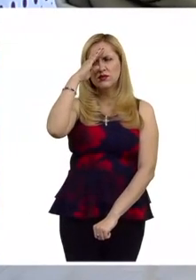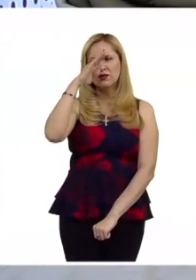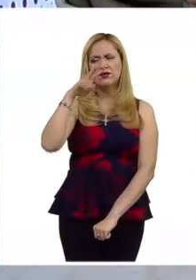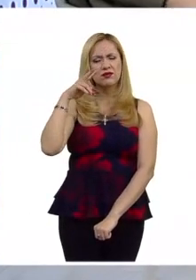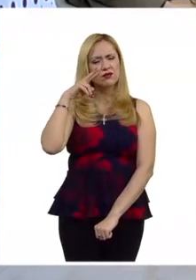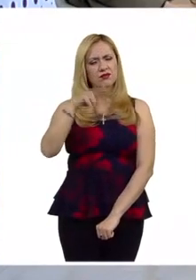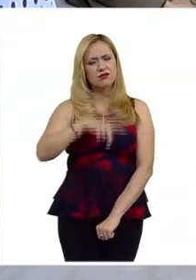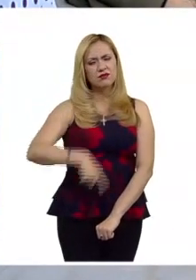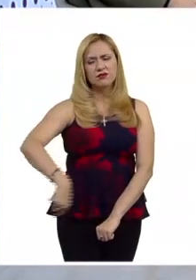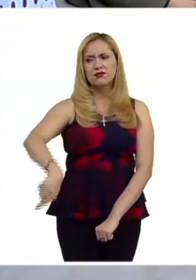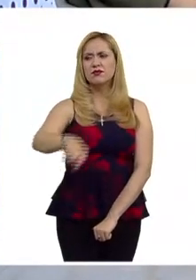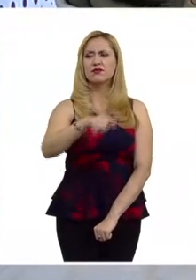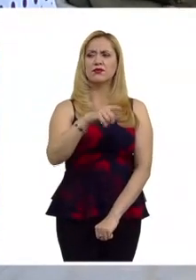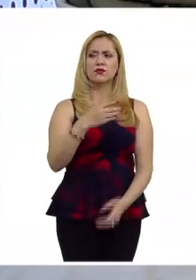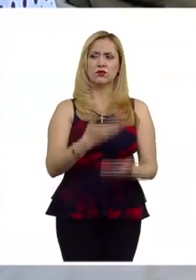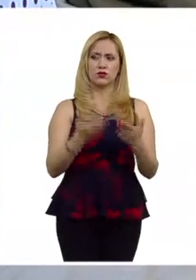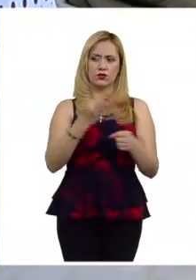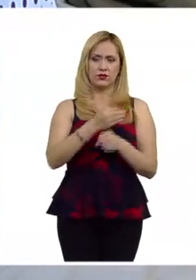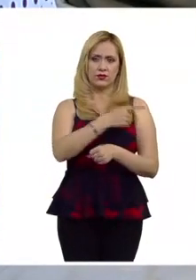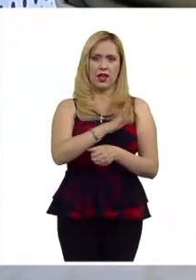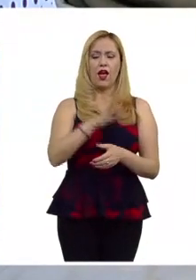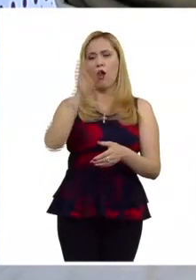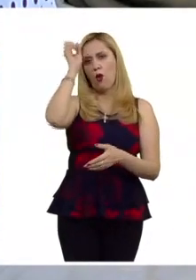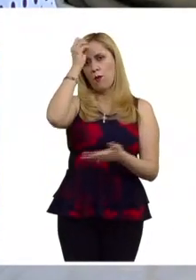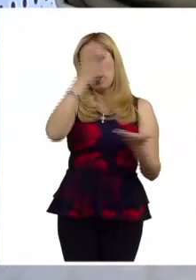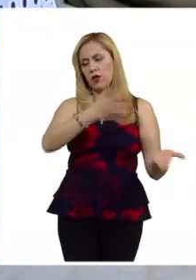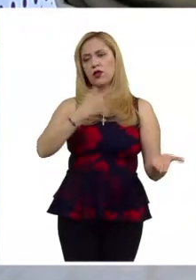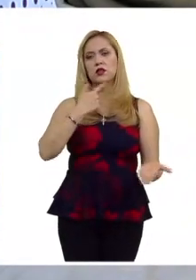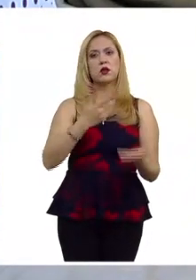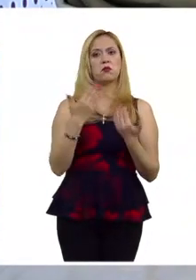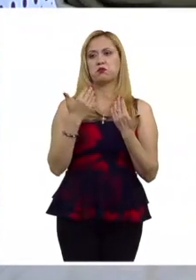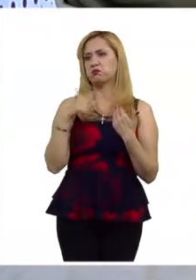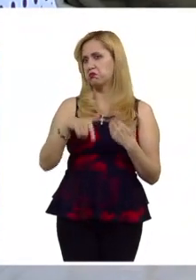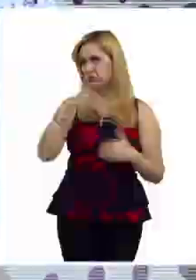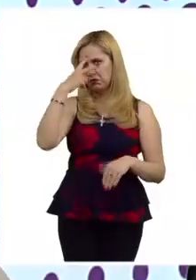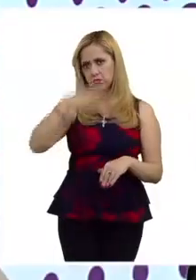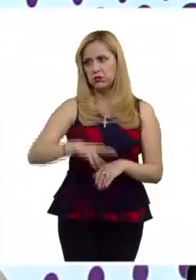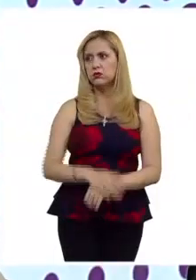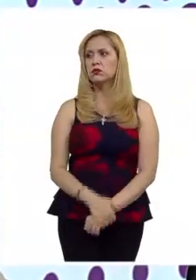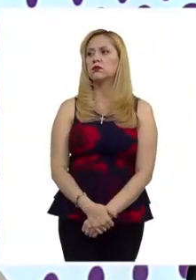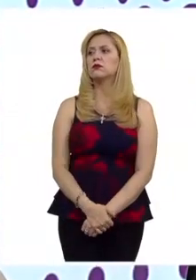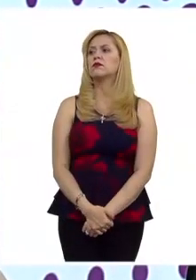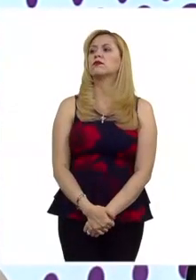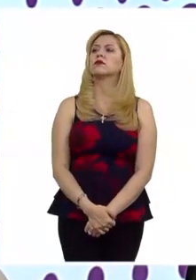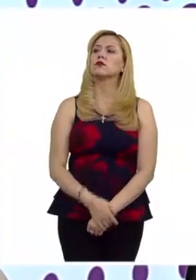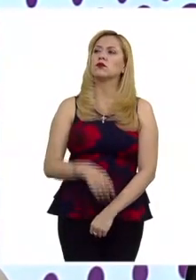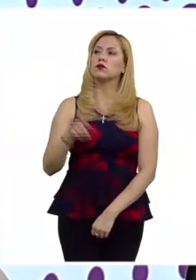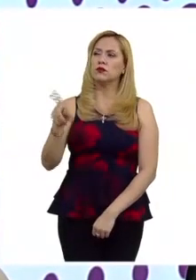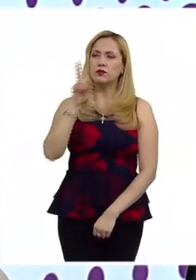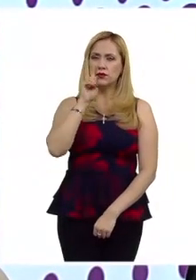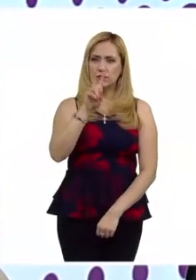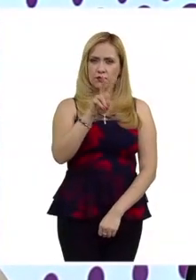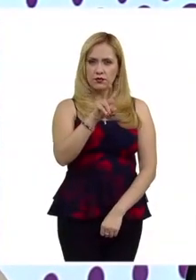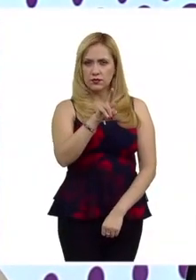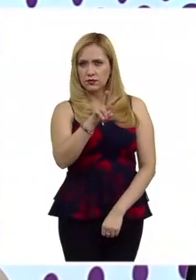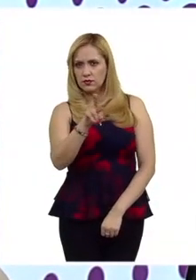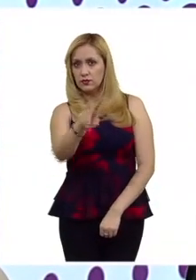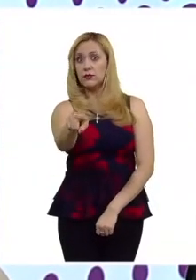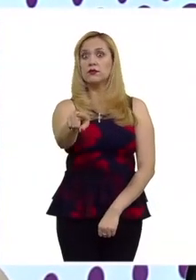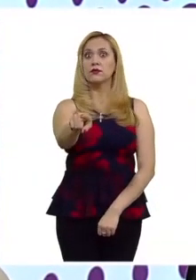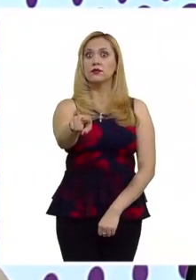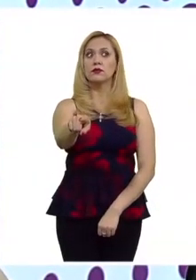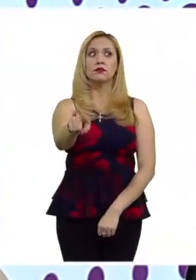digo ya Leopoldo dio su opinión sobre que no existen esas medidas pero tienes identificada alguna medida que se haya